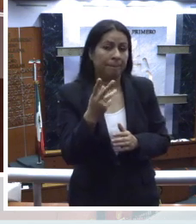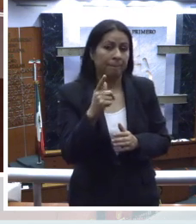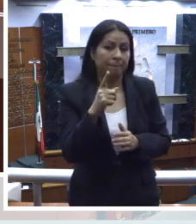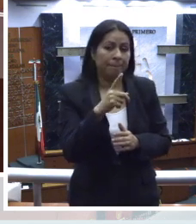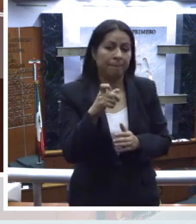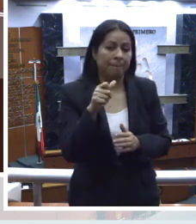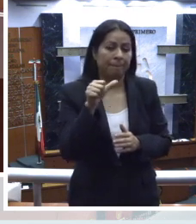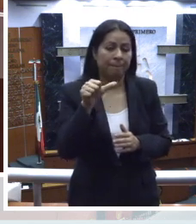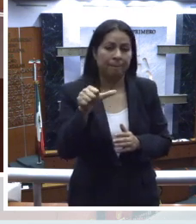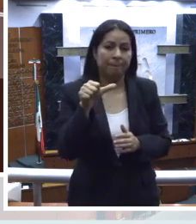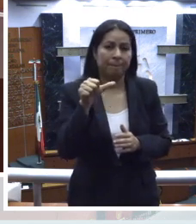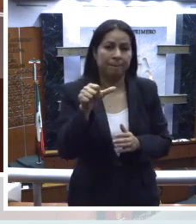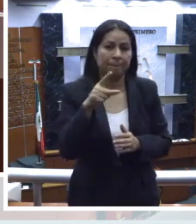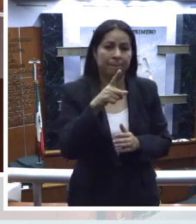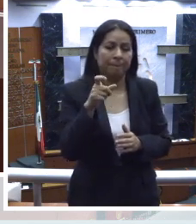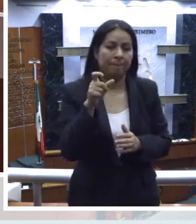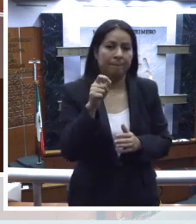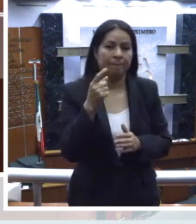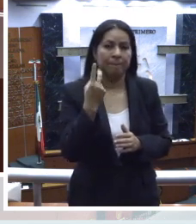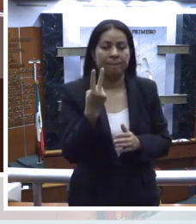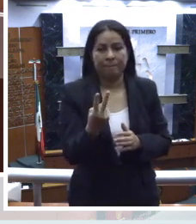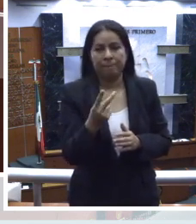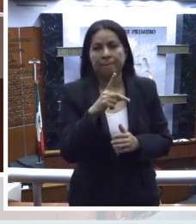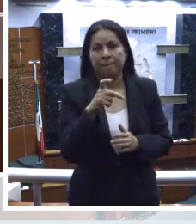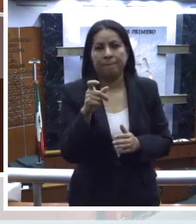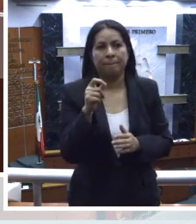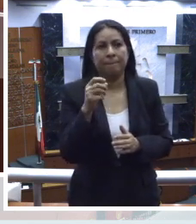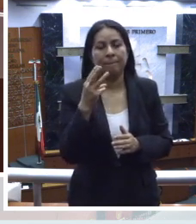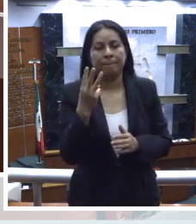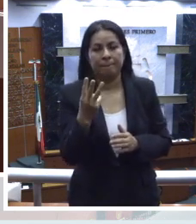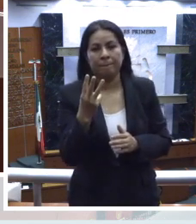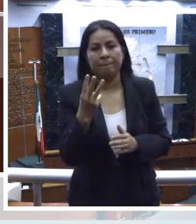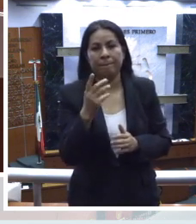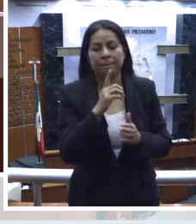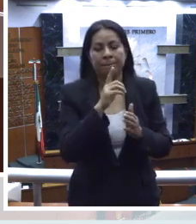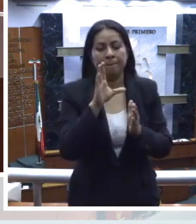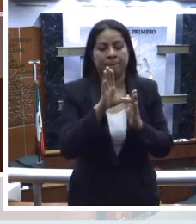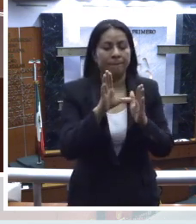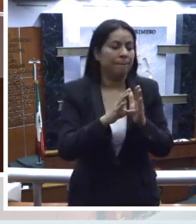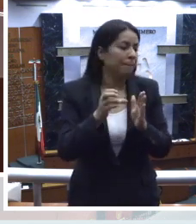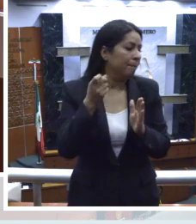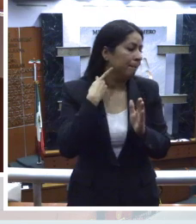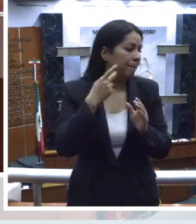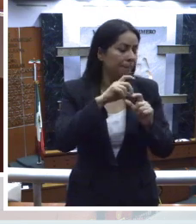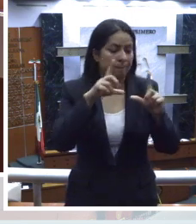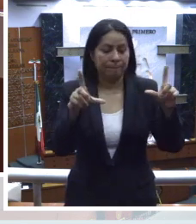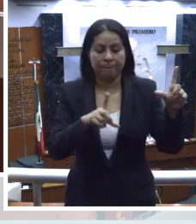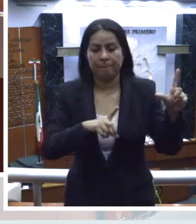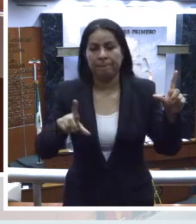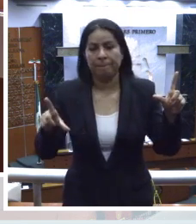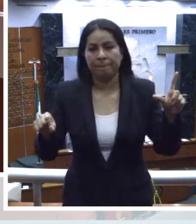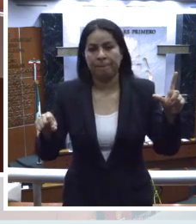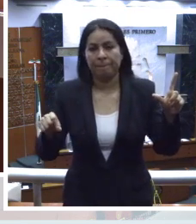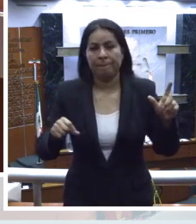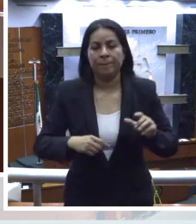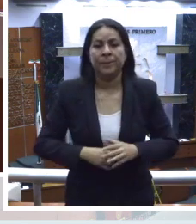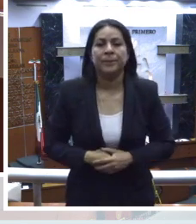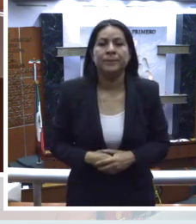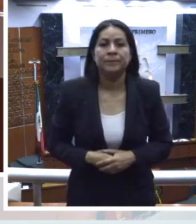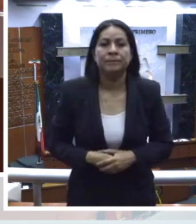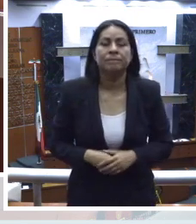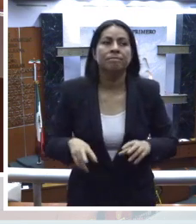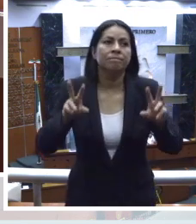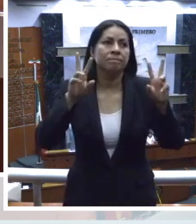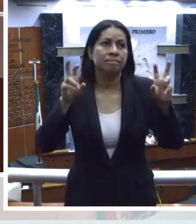116, 122 y 123 de la Constitución Política de los Estados Unidos Mexicanos,